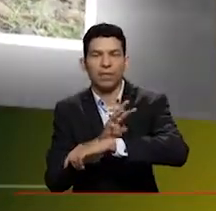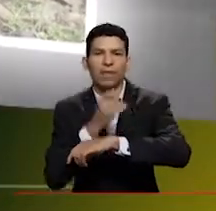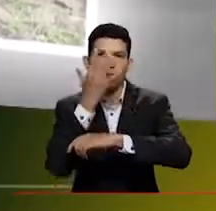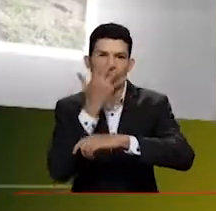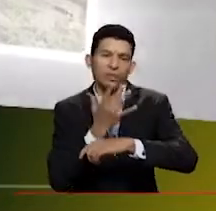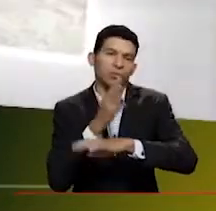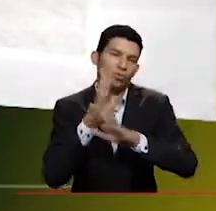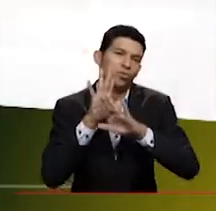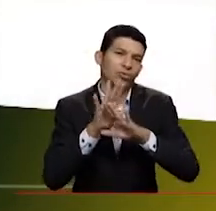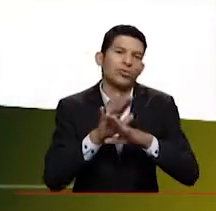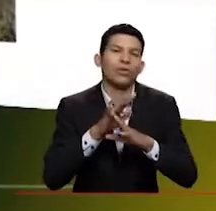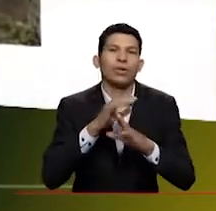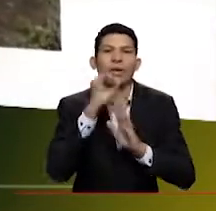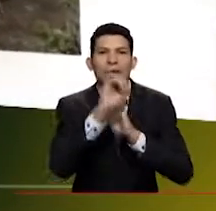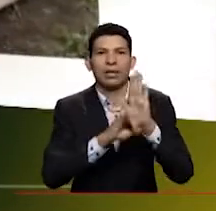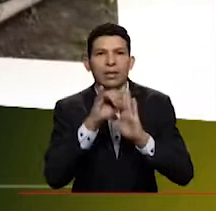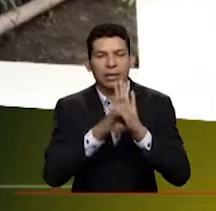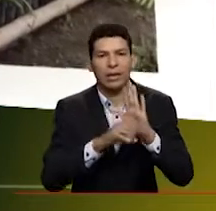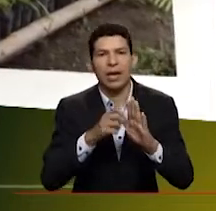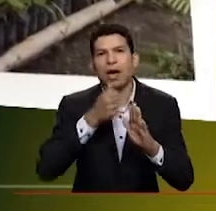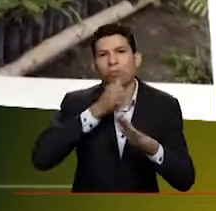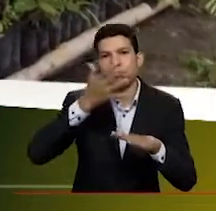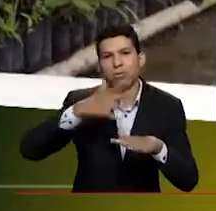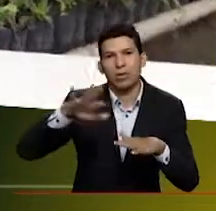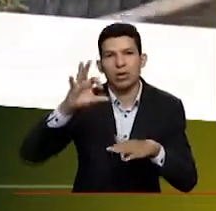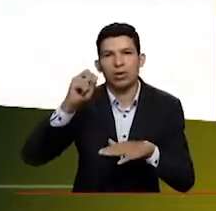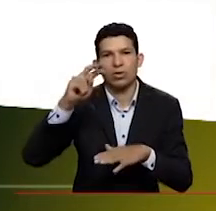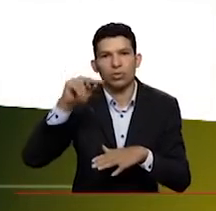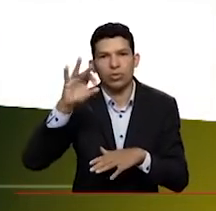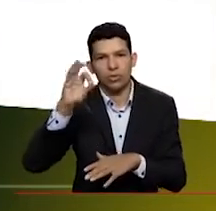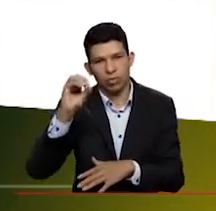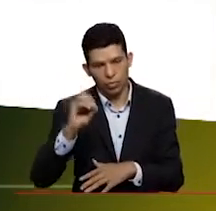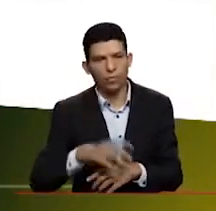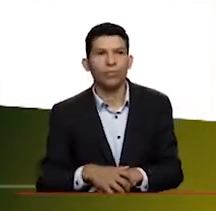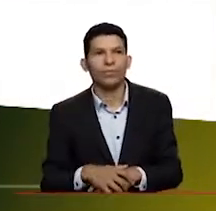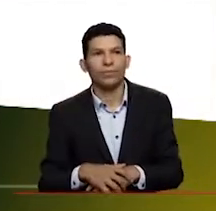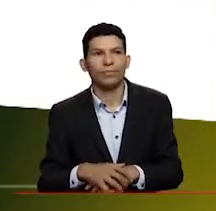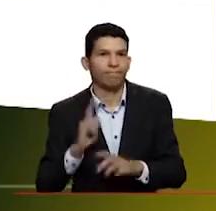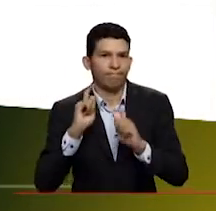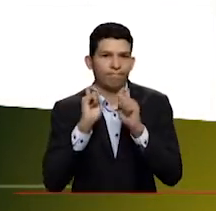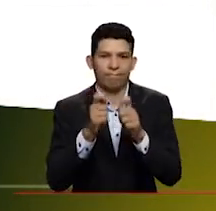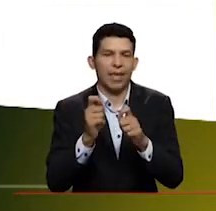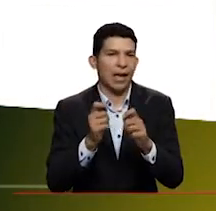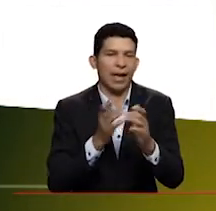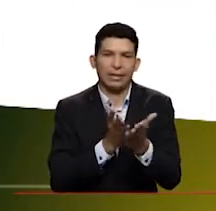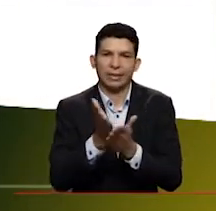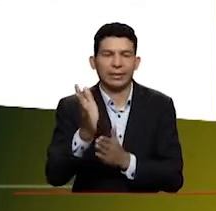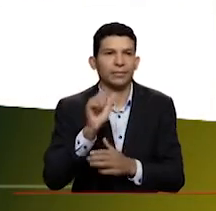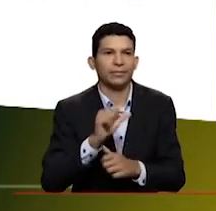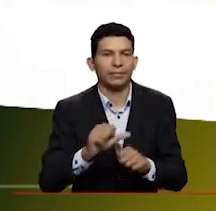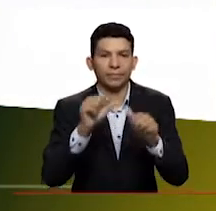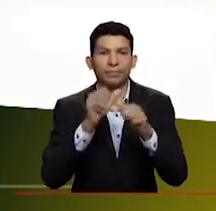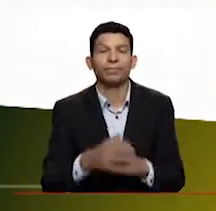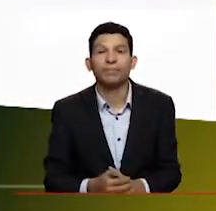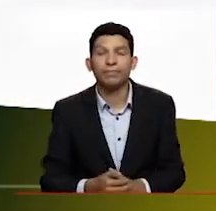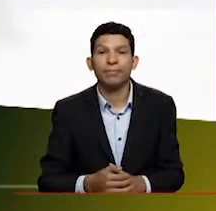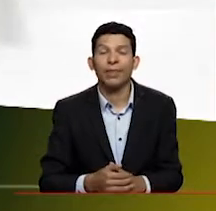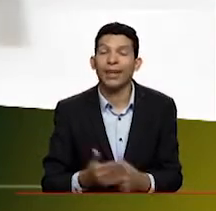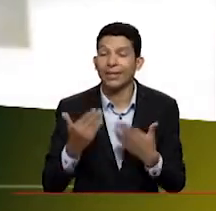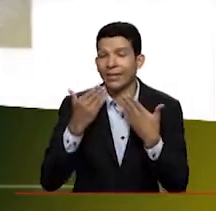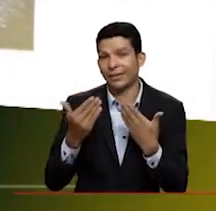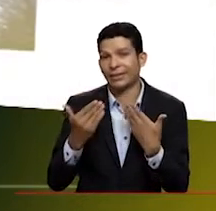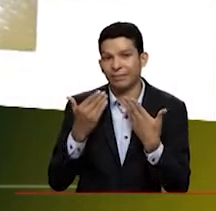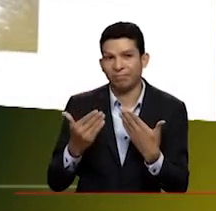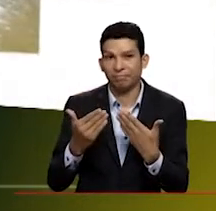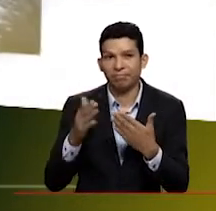Instagram también, Laguna de Soncio de Coguillas. Como empezamos así, así se quedaron las páginas. Omayra, muchísimas